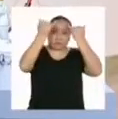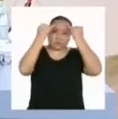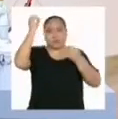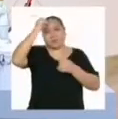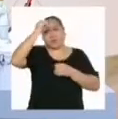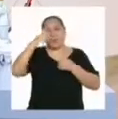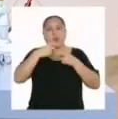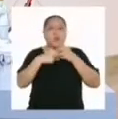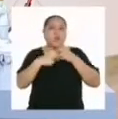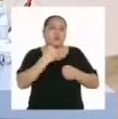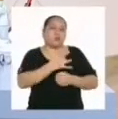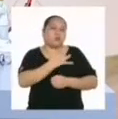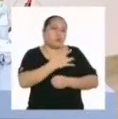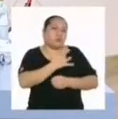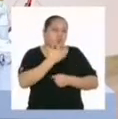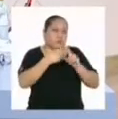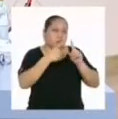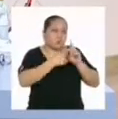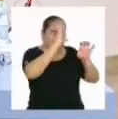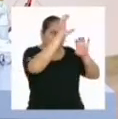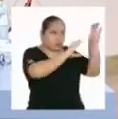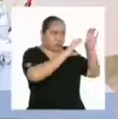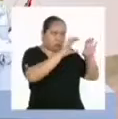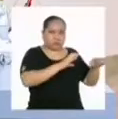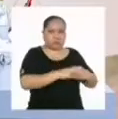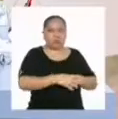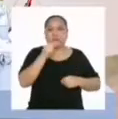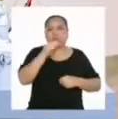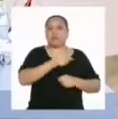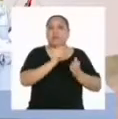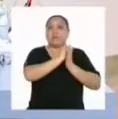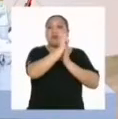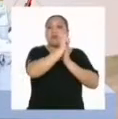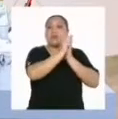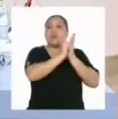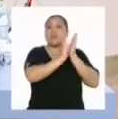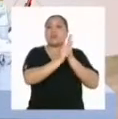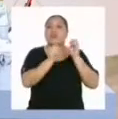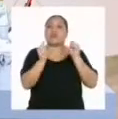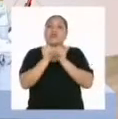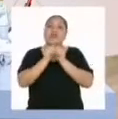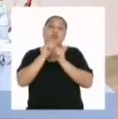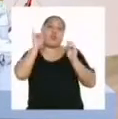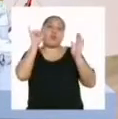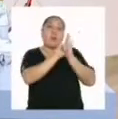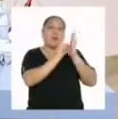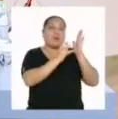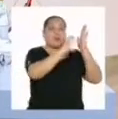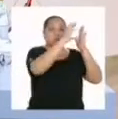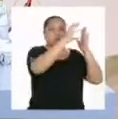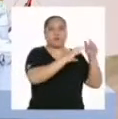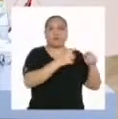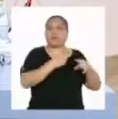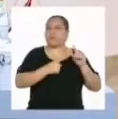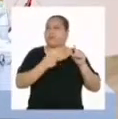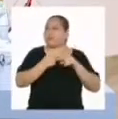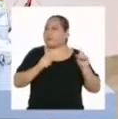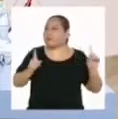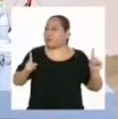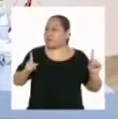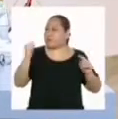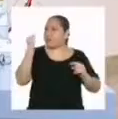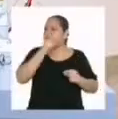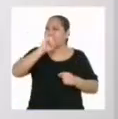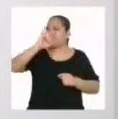opiniones, problemas, sentimientos y muchas otras cosas más a través de textos e imágenes. Pero, ¿en qué es la diferencia